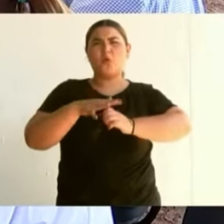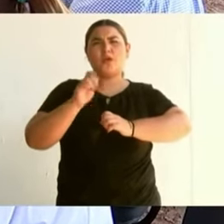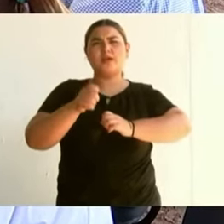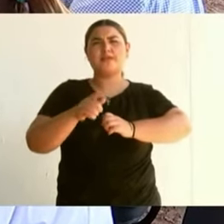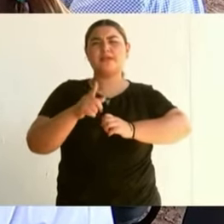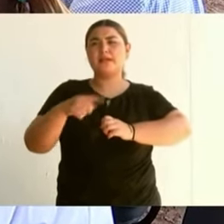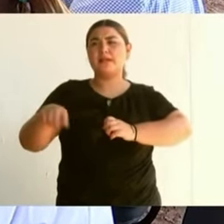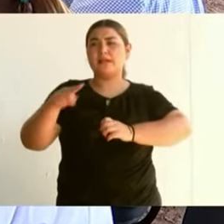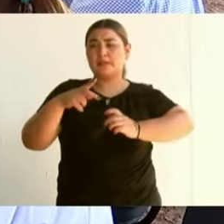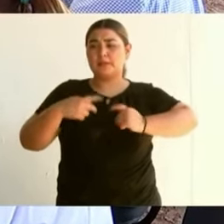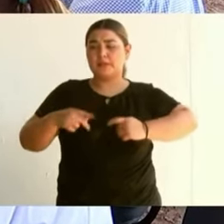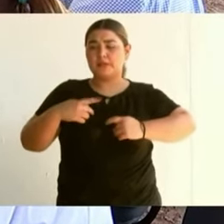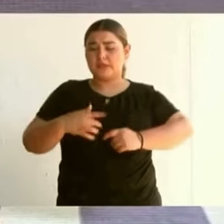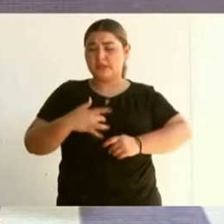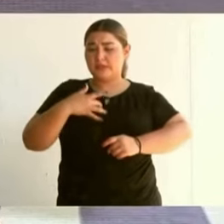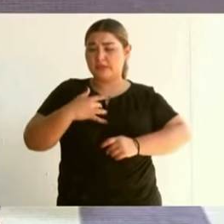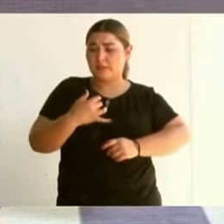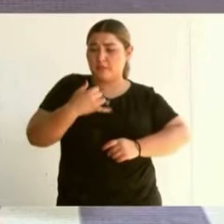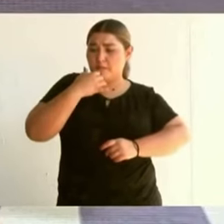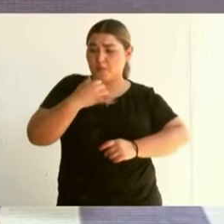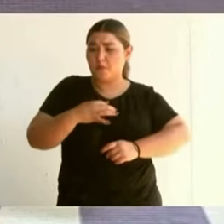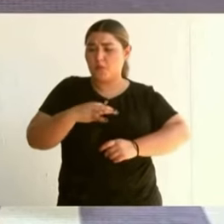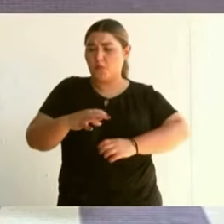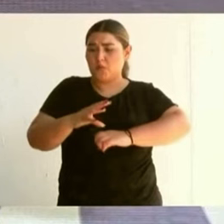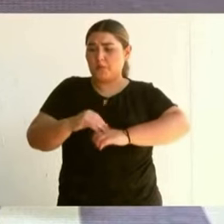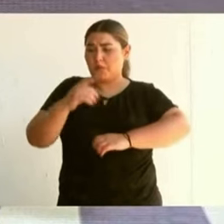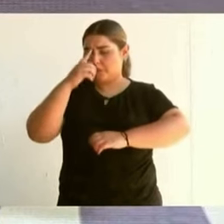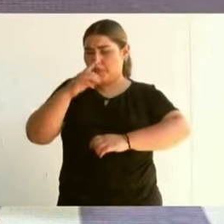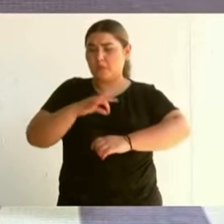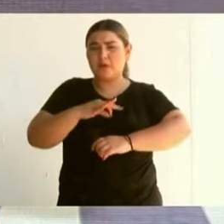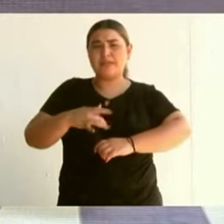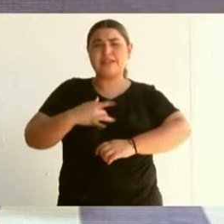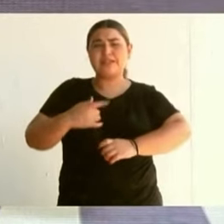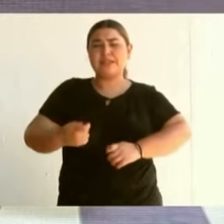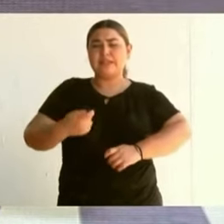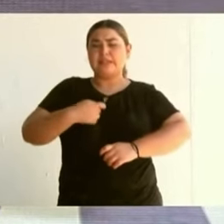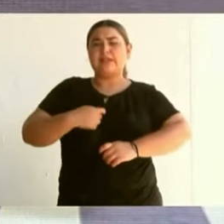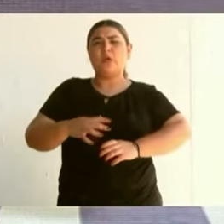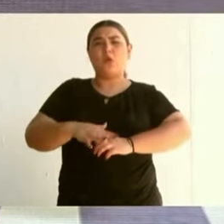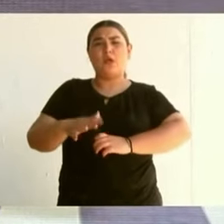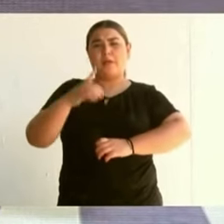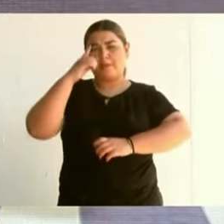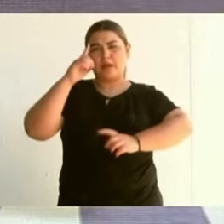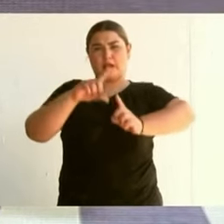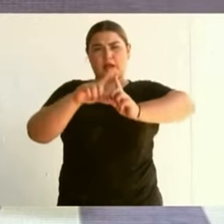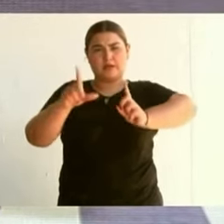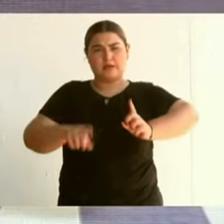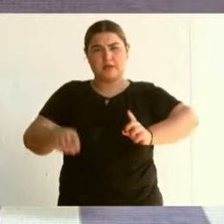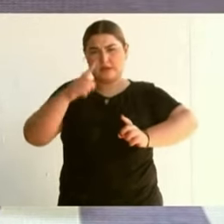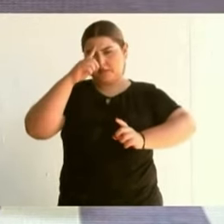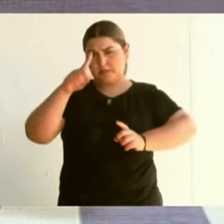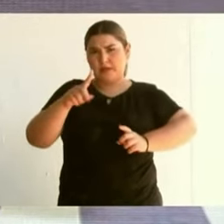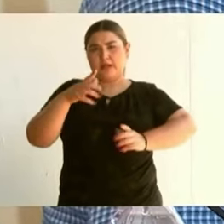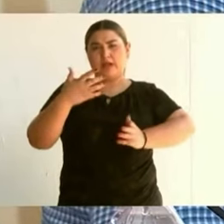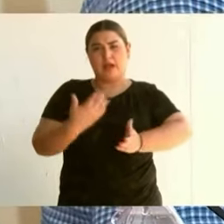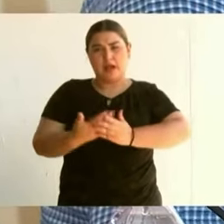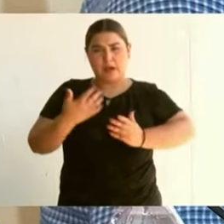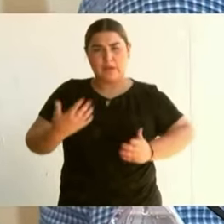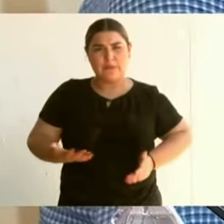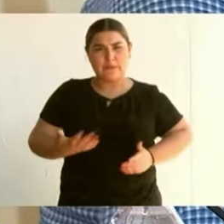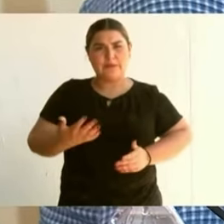olvido, recupera la dignidad de la nación, del presente y del futuro de México.